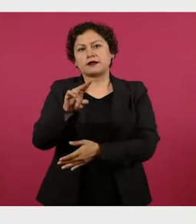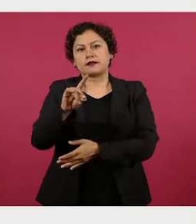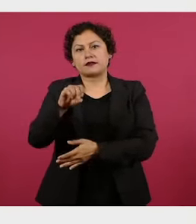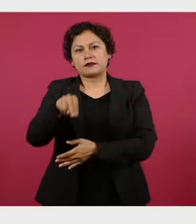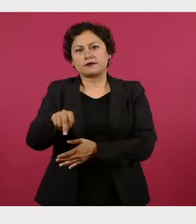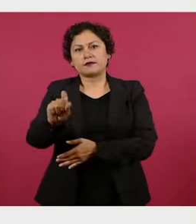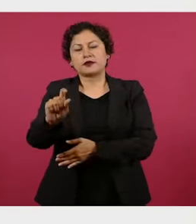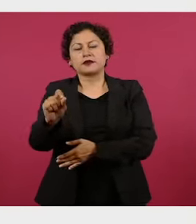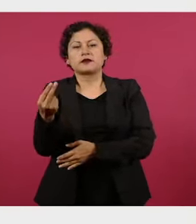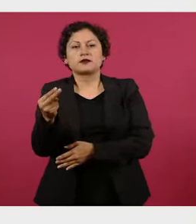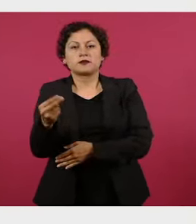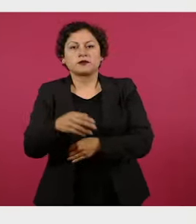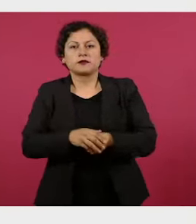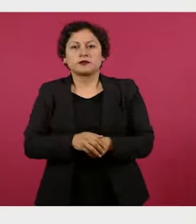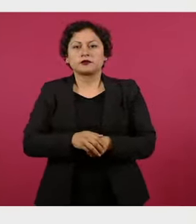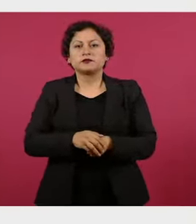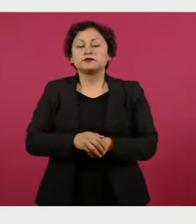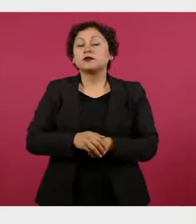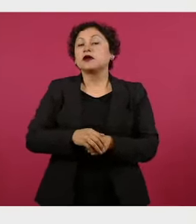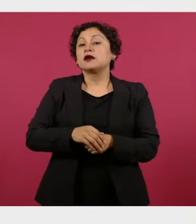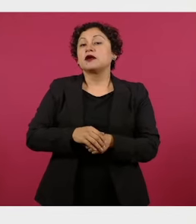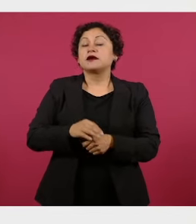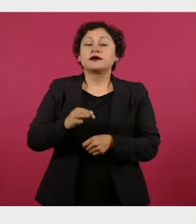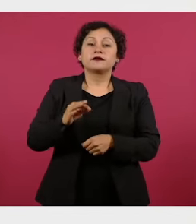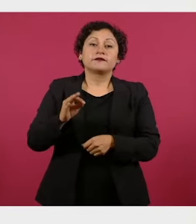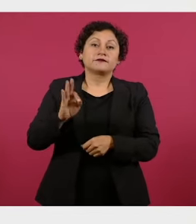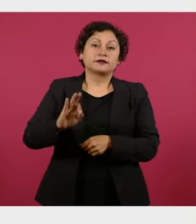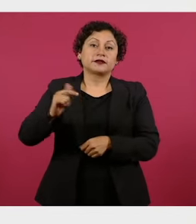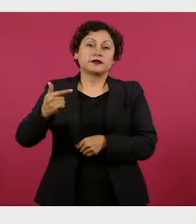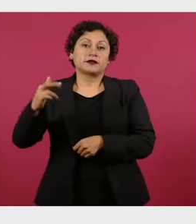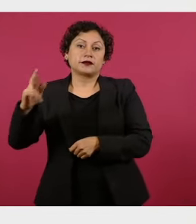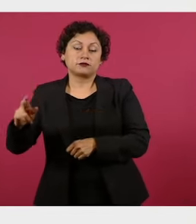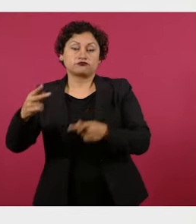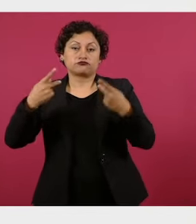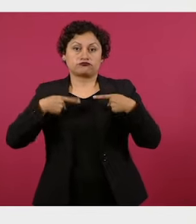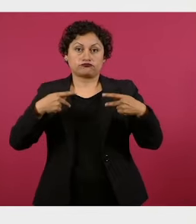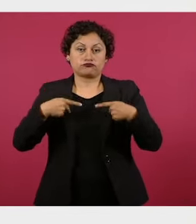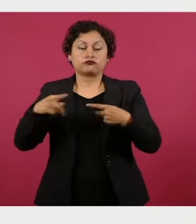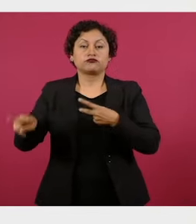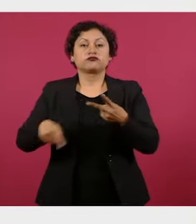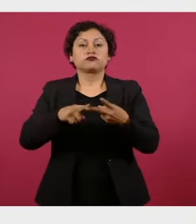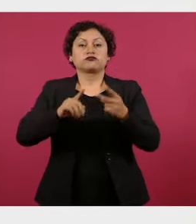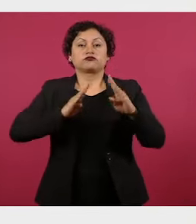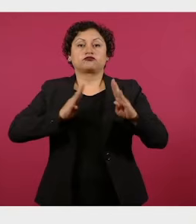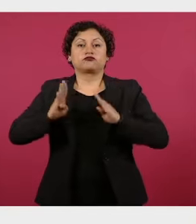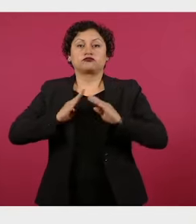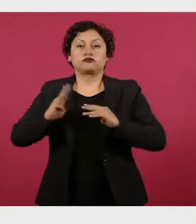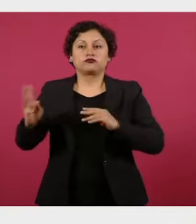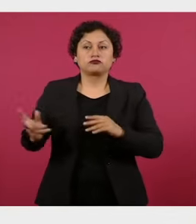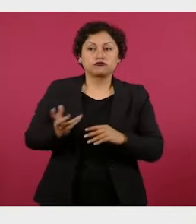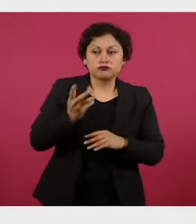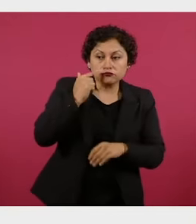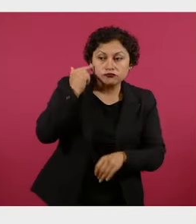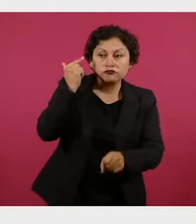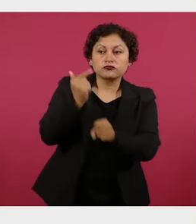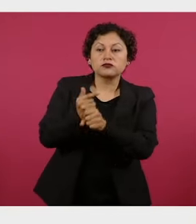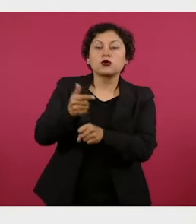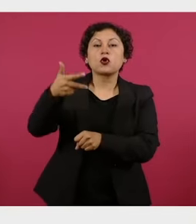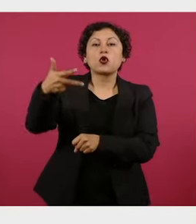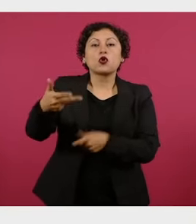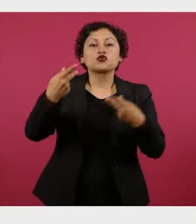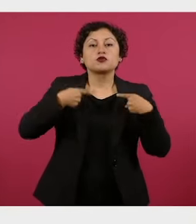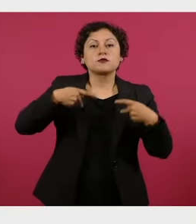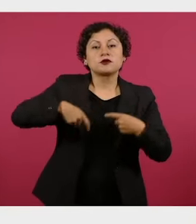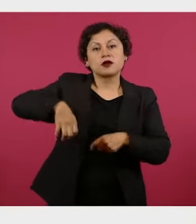al lugar, tanto la Fiscalía General de la República como elementos del Ejército mexicano, localizan a ocho adultos y un menor de edad de